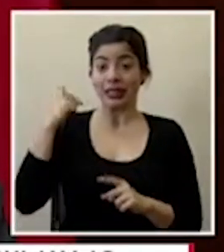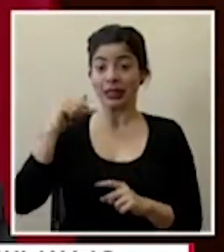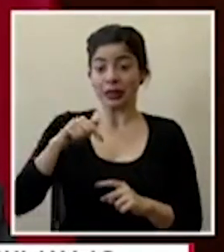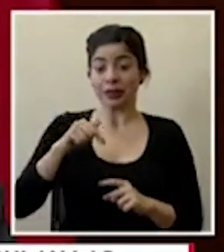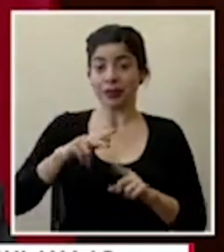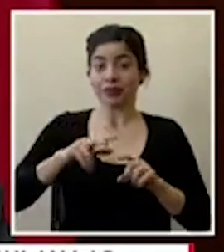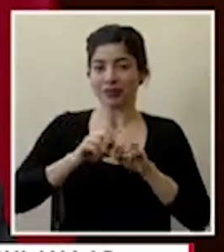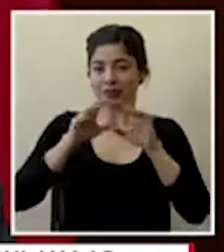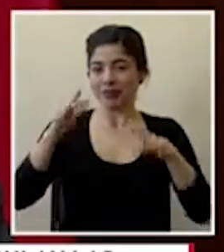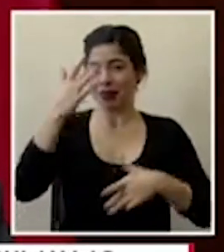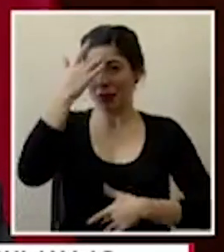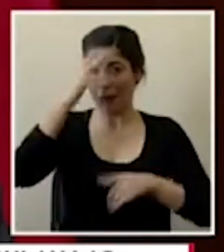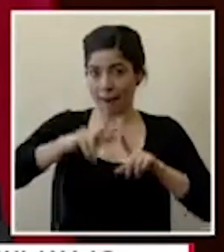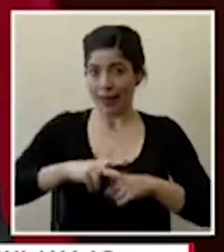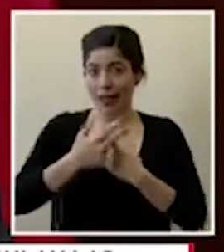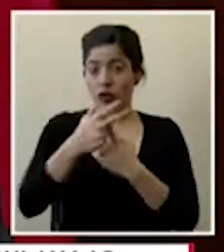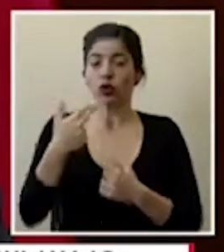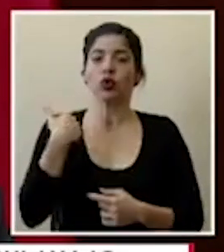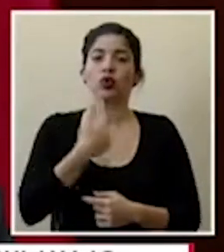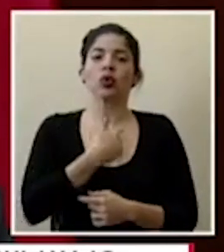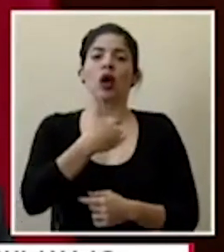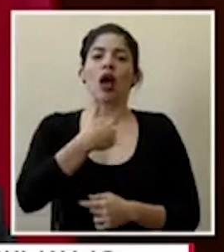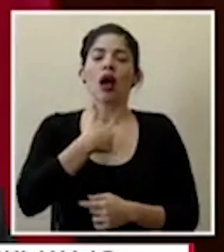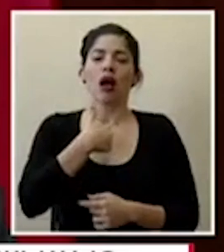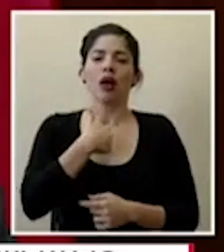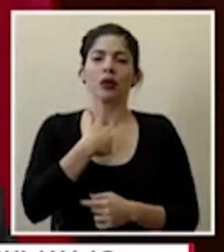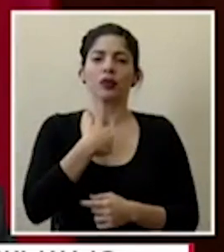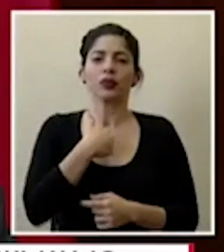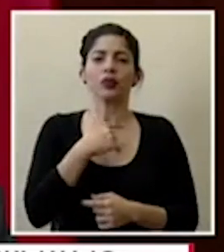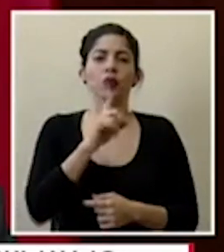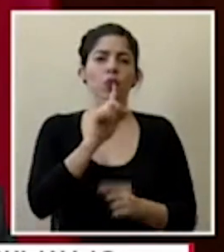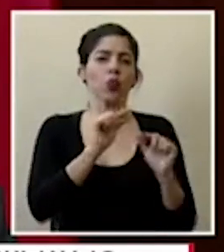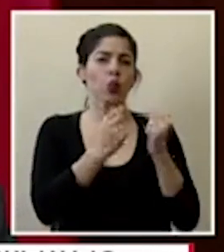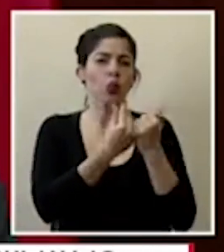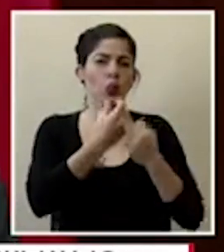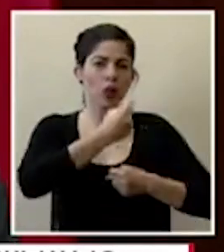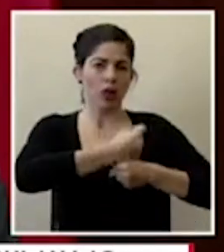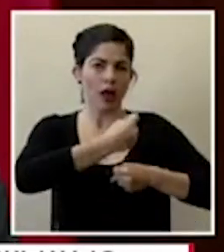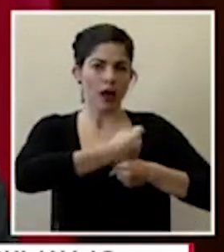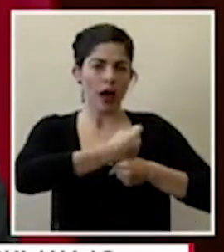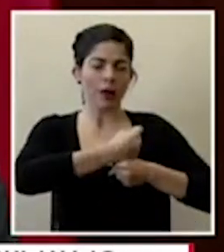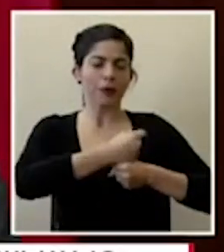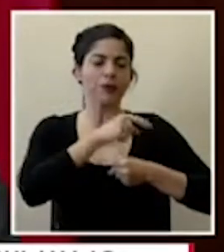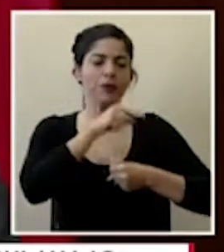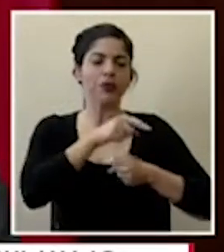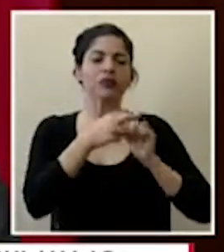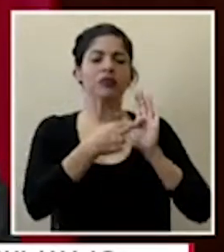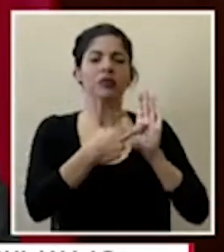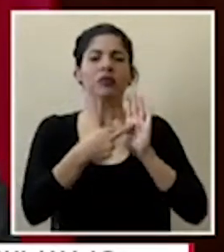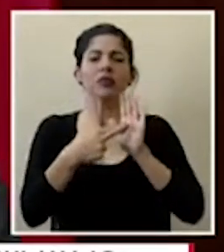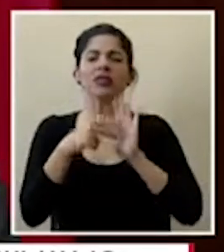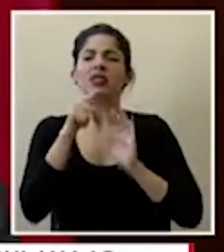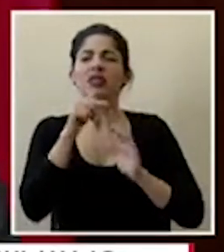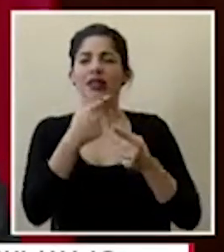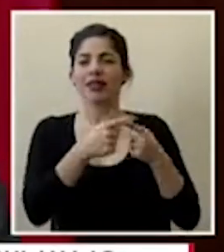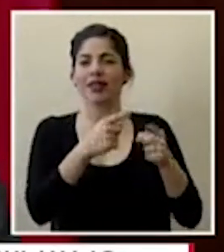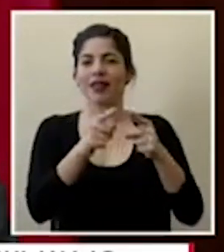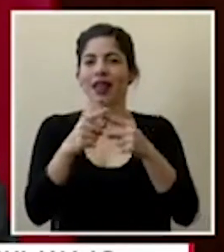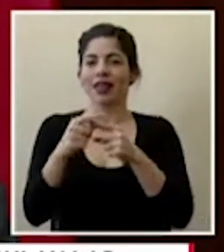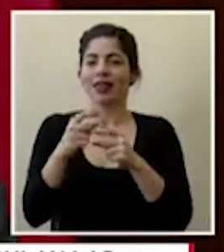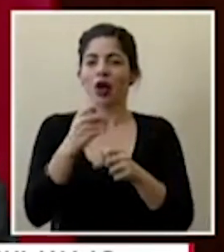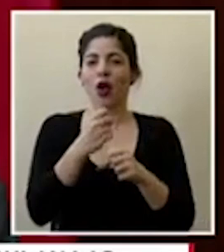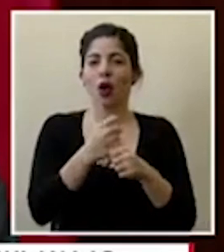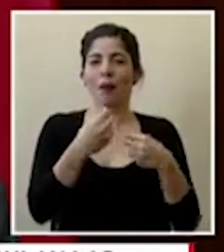pandemia nosotros tenemos una un grupo de trabajo en donde están representados los diferentes operadores